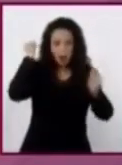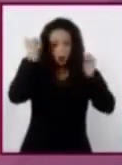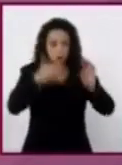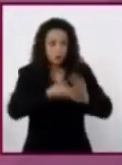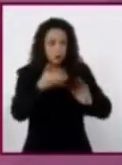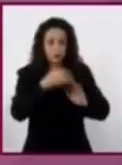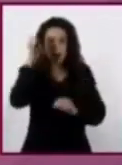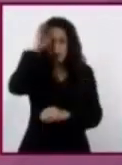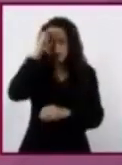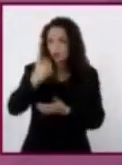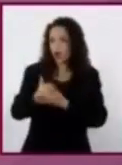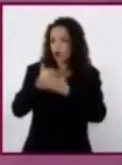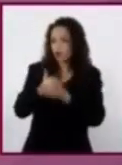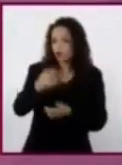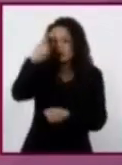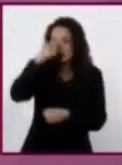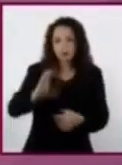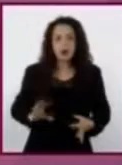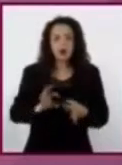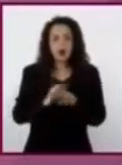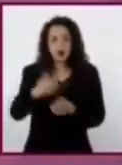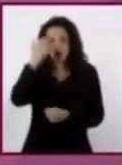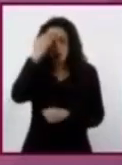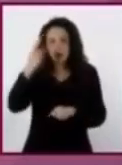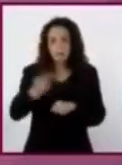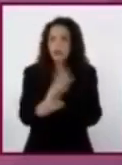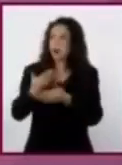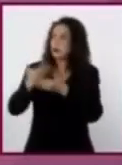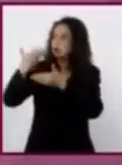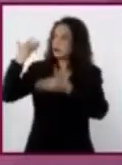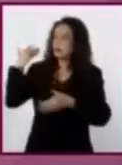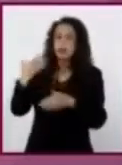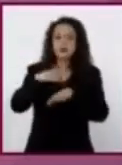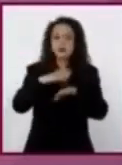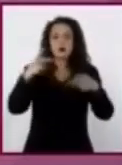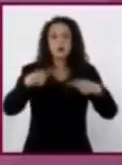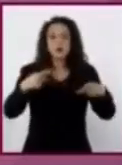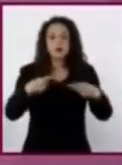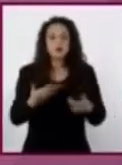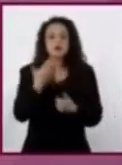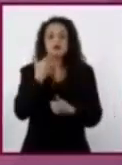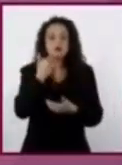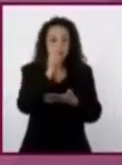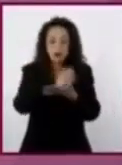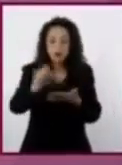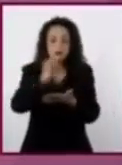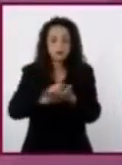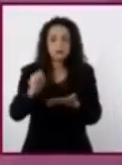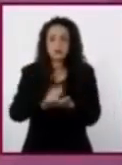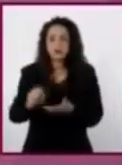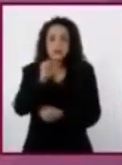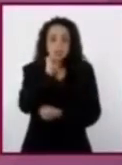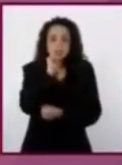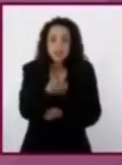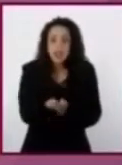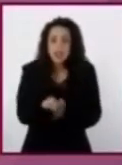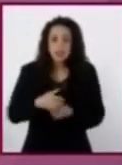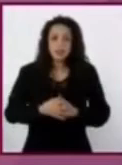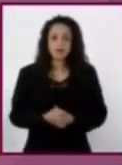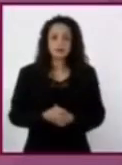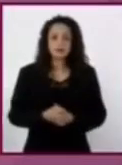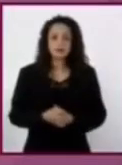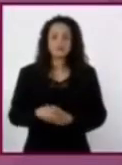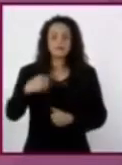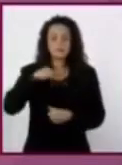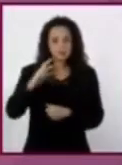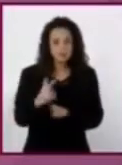ayuda a conocer el pasado de aquellas sociedades sobre las que no tenemos restos escritos. Aún recuerdo la manera